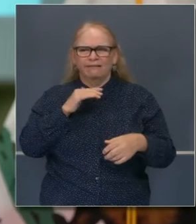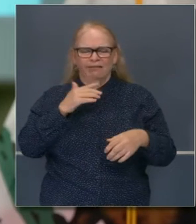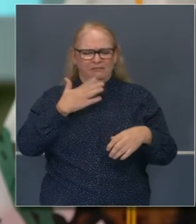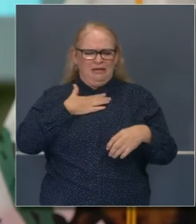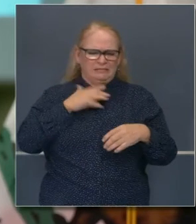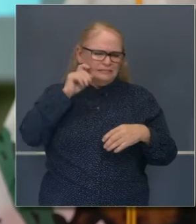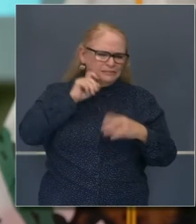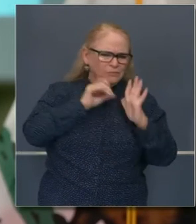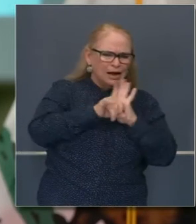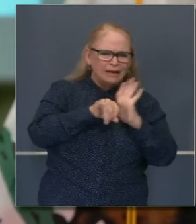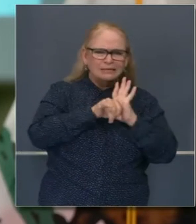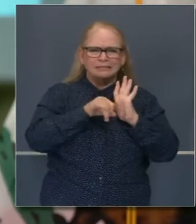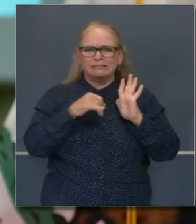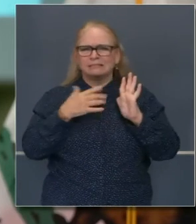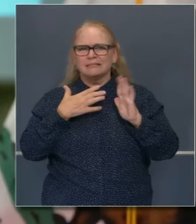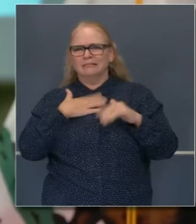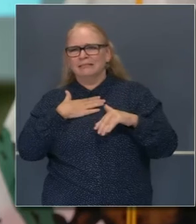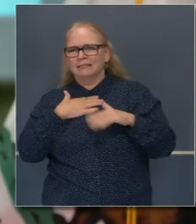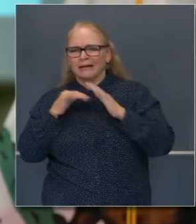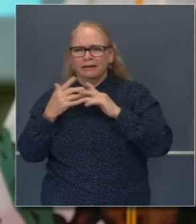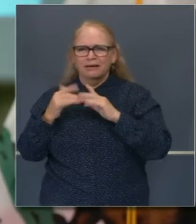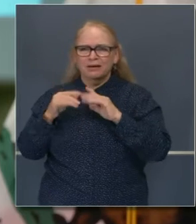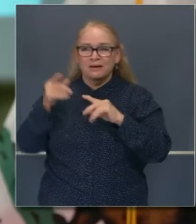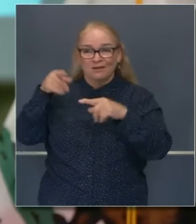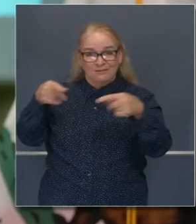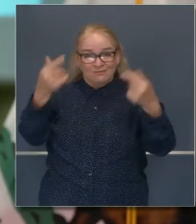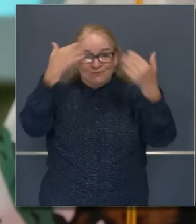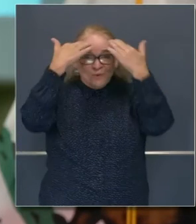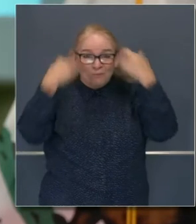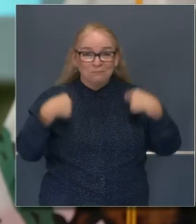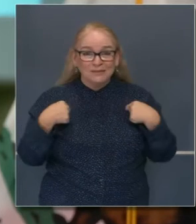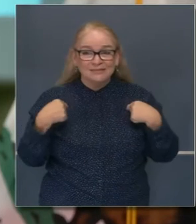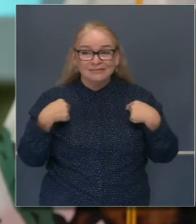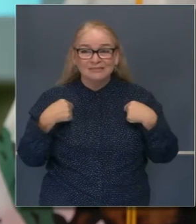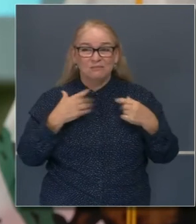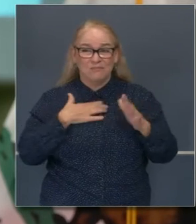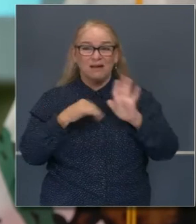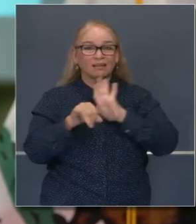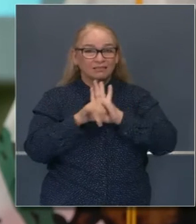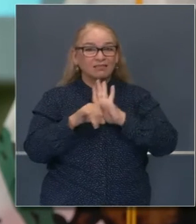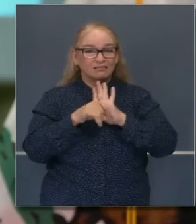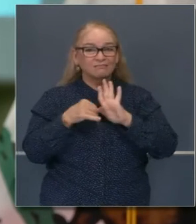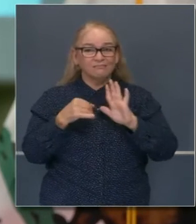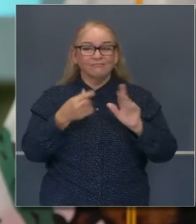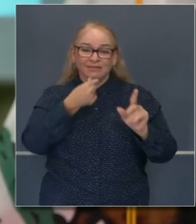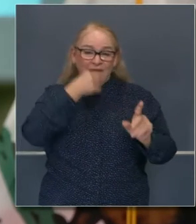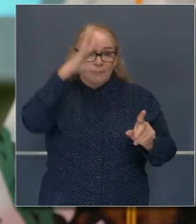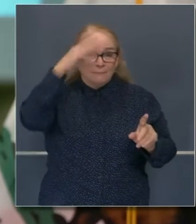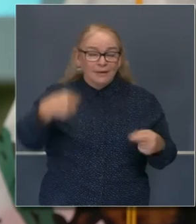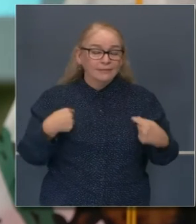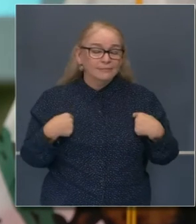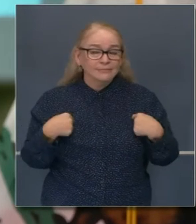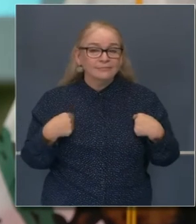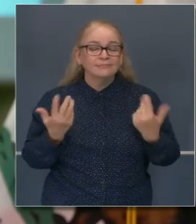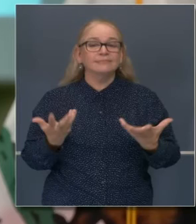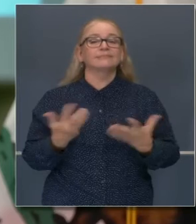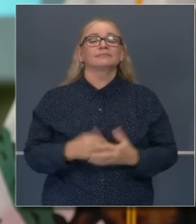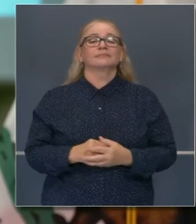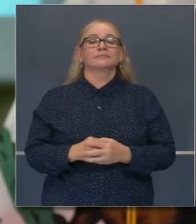identidad sexual. Cualquier persona que me conoce sabe que mi identidad ha sido de hombre